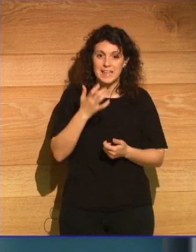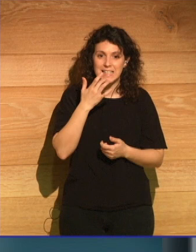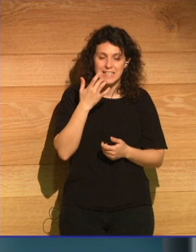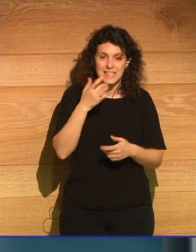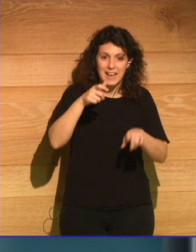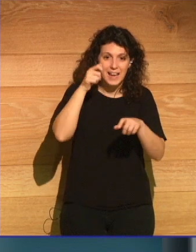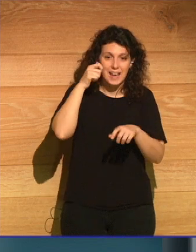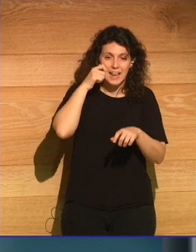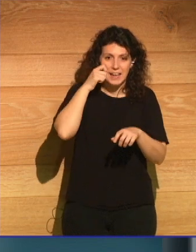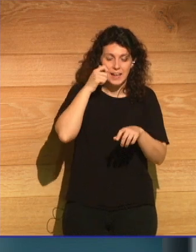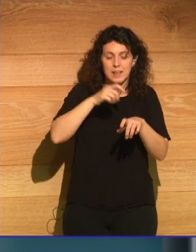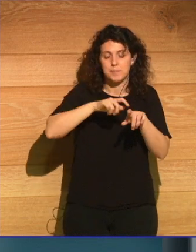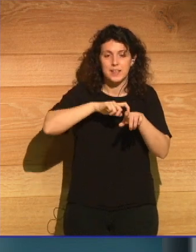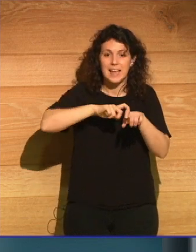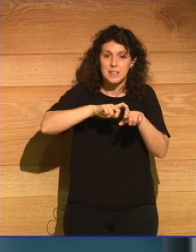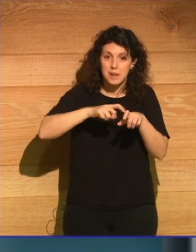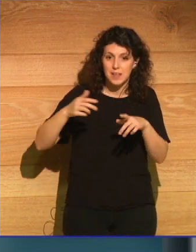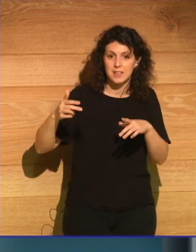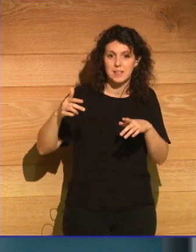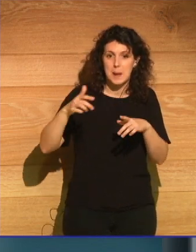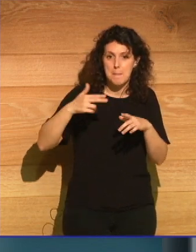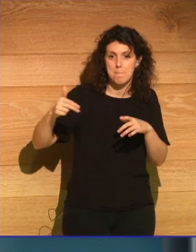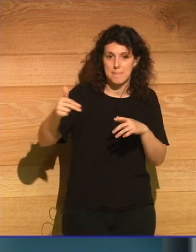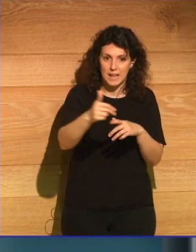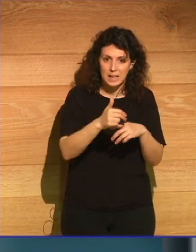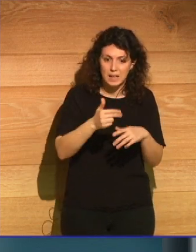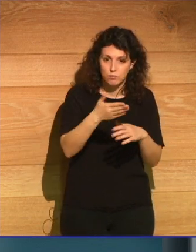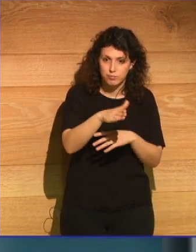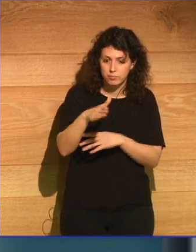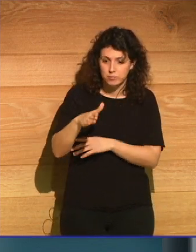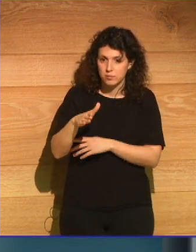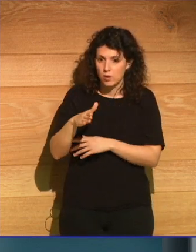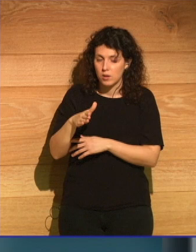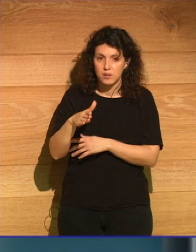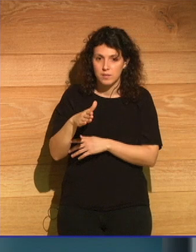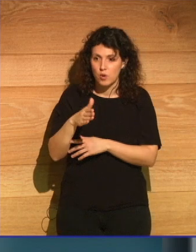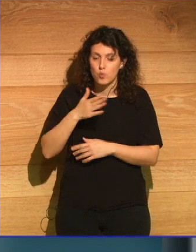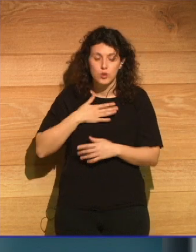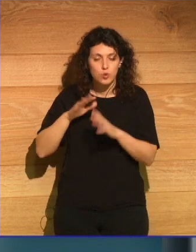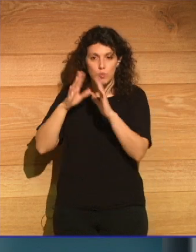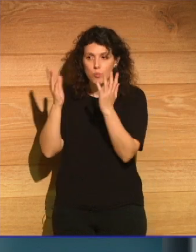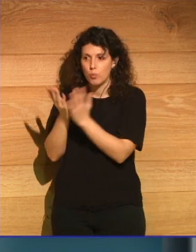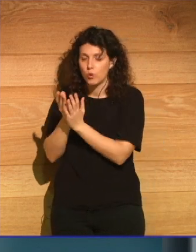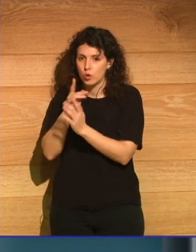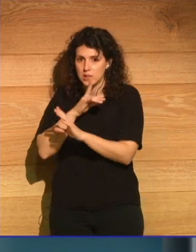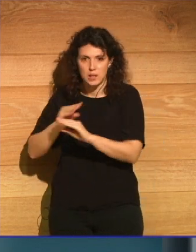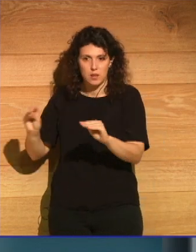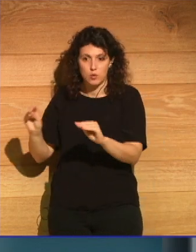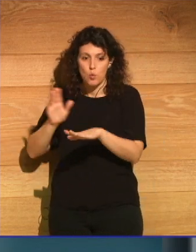marinas, no tendrán un hogar y nuestro mundo se convertirá en un lugar mucho más silencioso por culpa de eso.